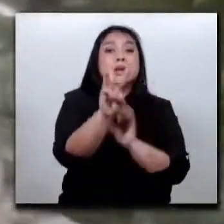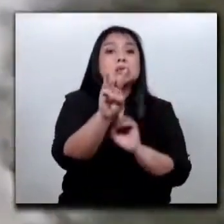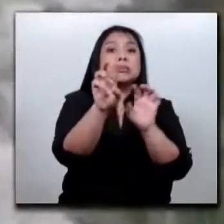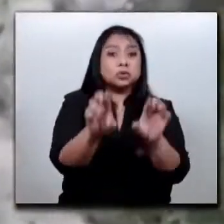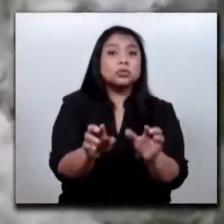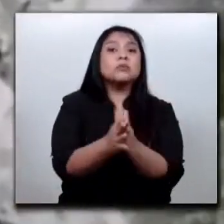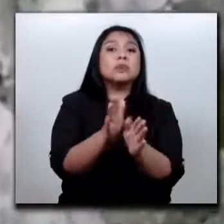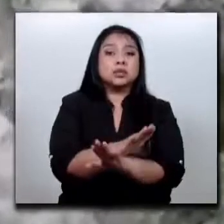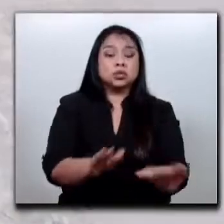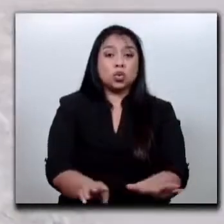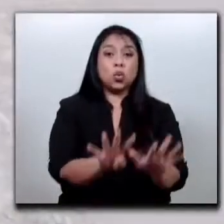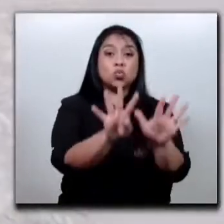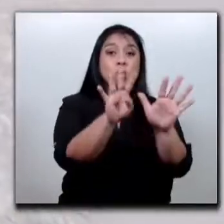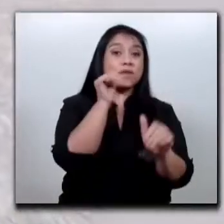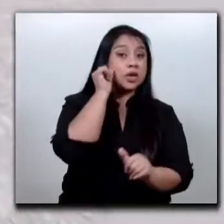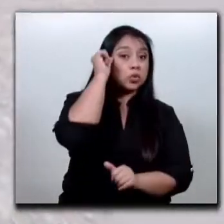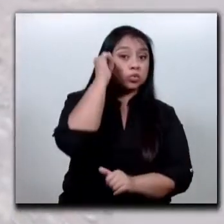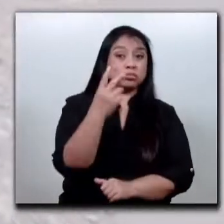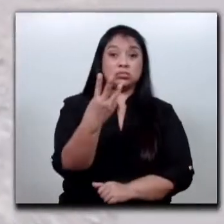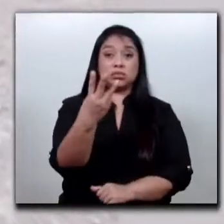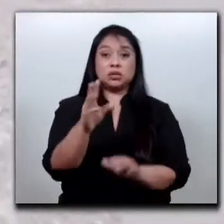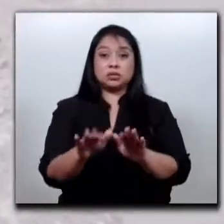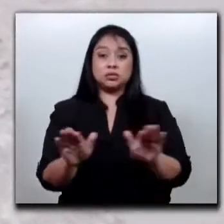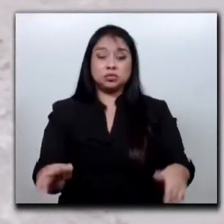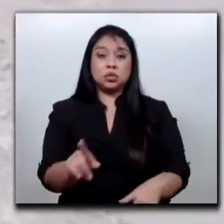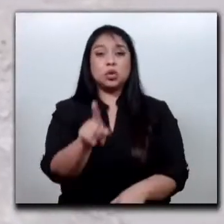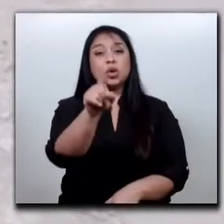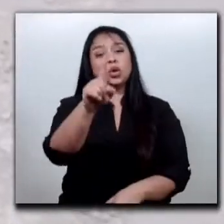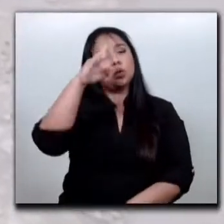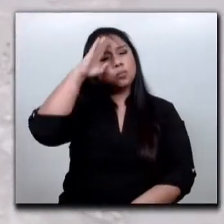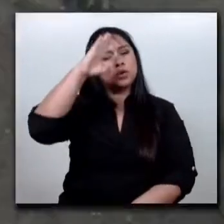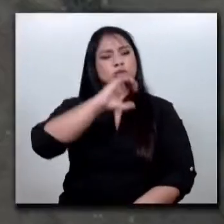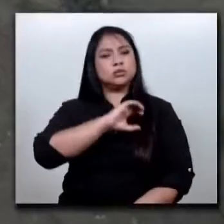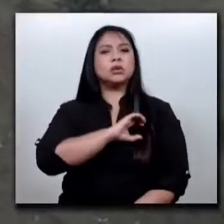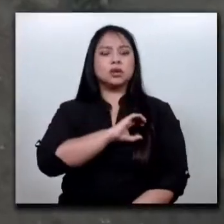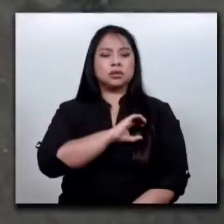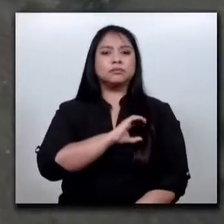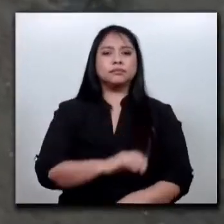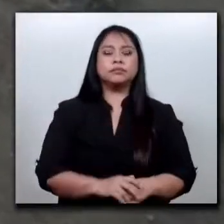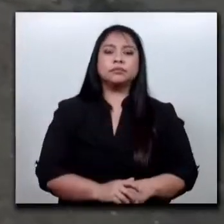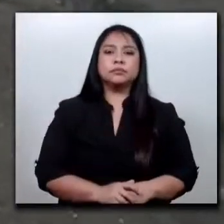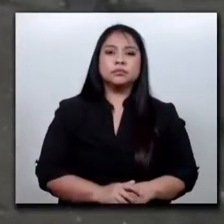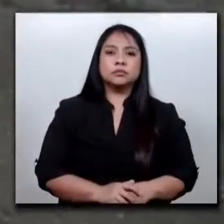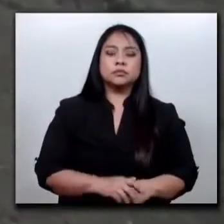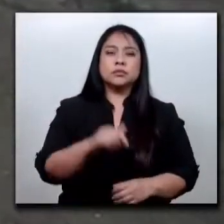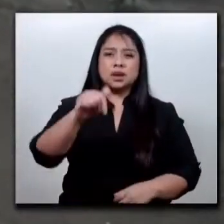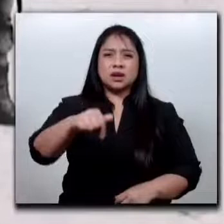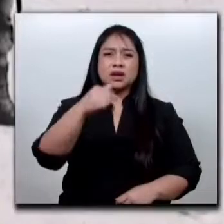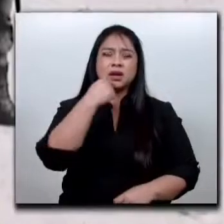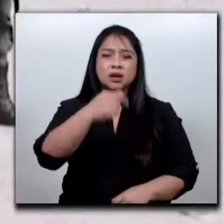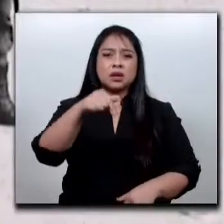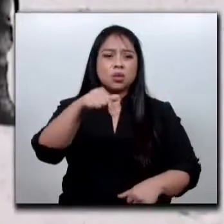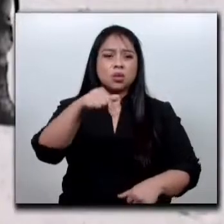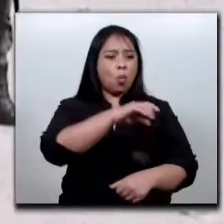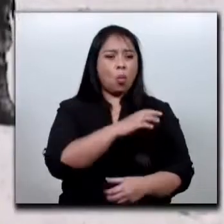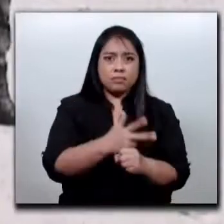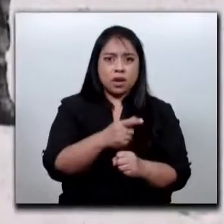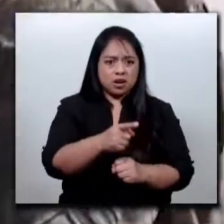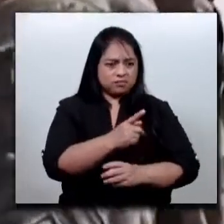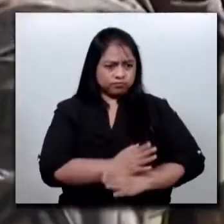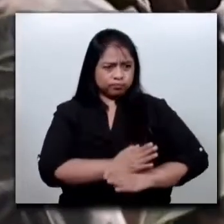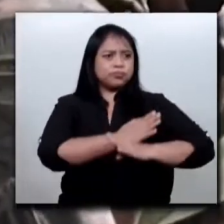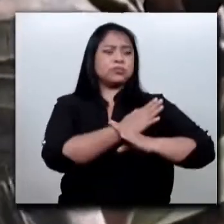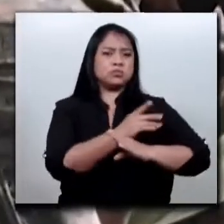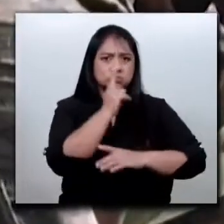9 adultos, 3 menores y un agente de la Policía Nacional Civil. El Estado de Guatemala, como garante de la vida y